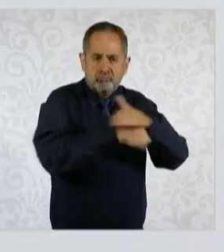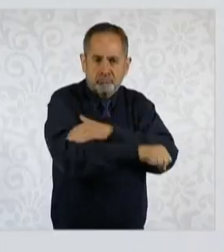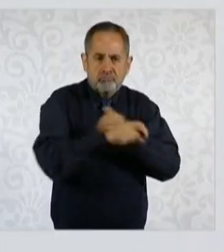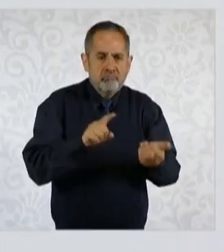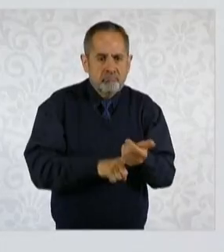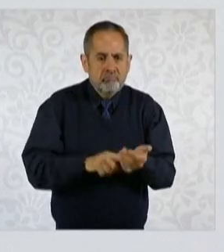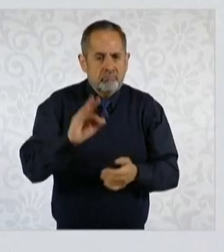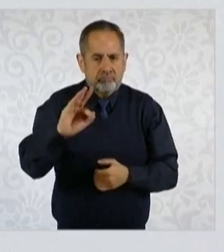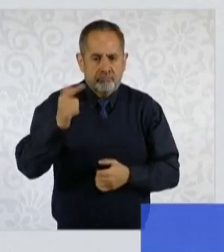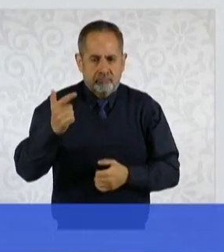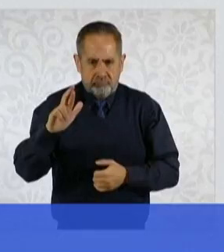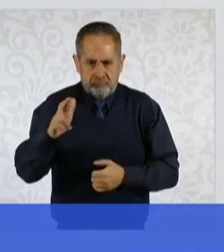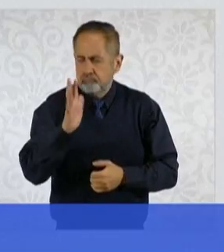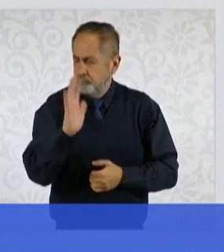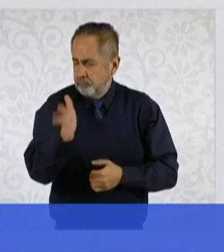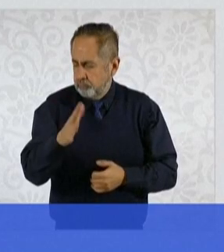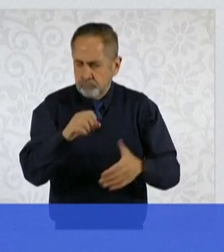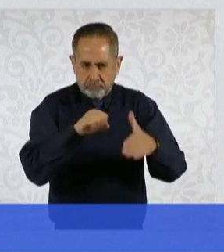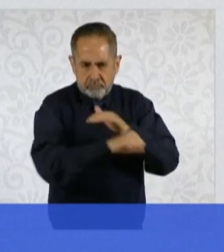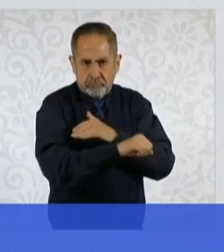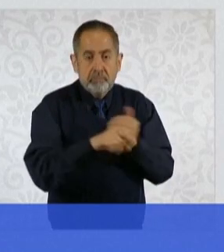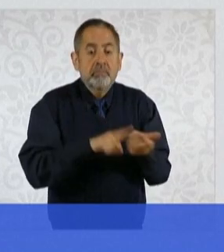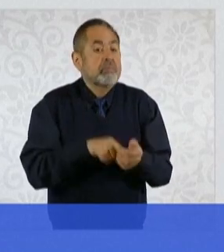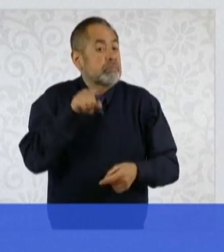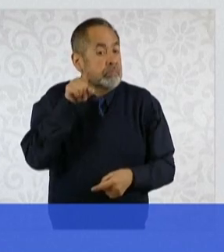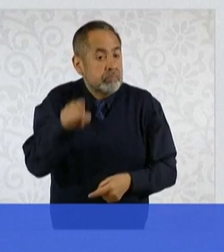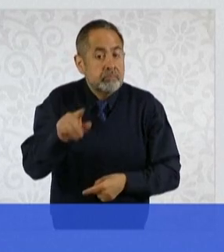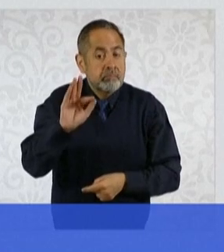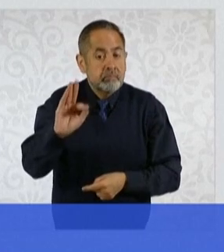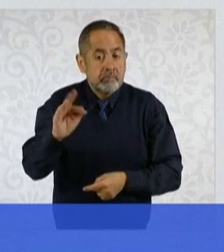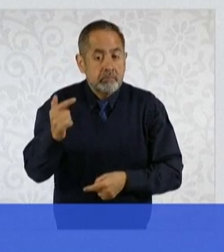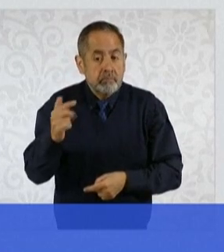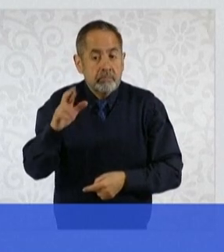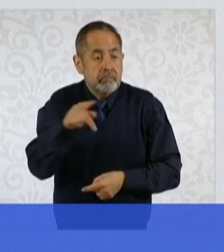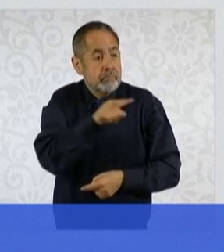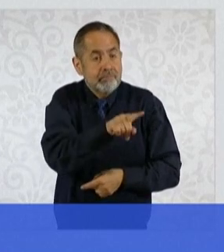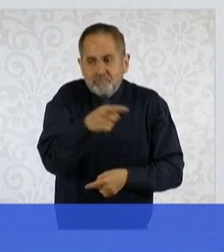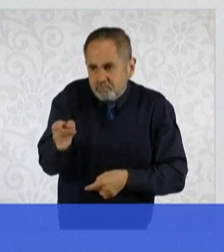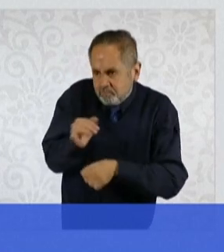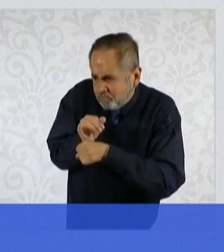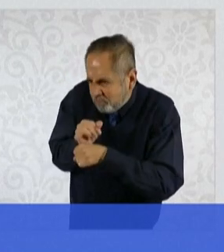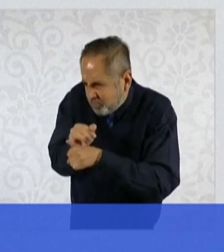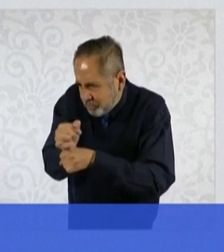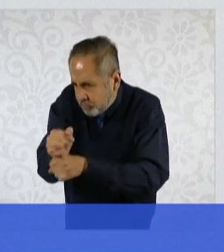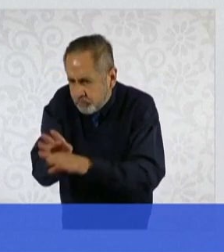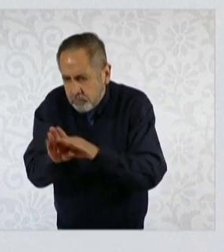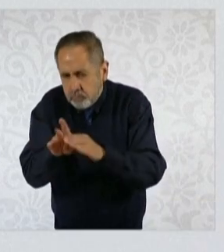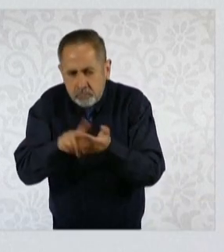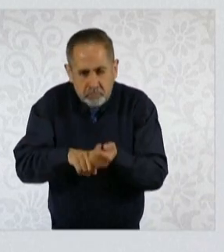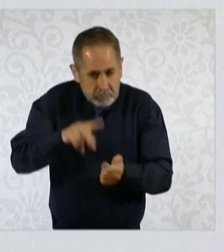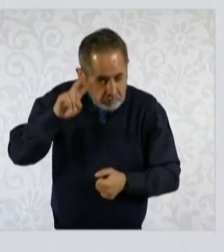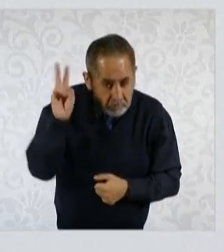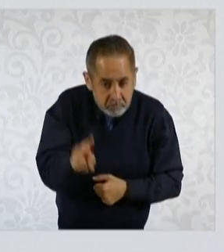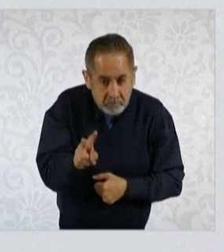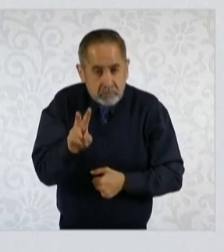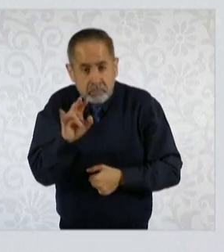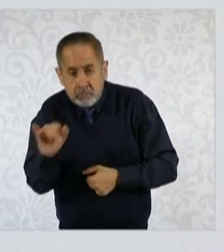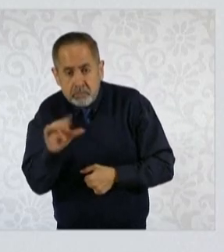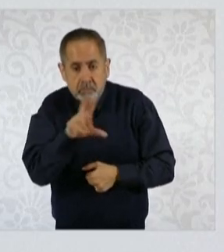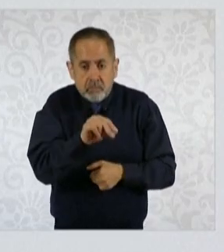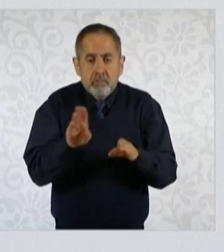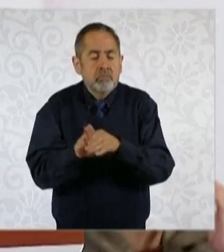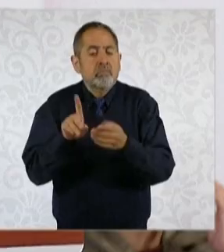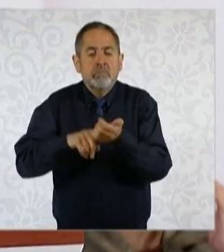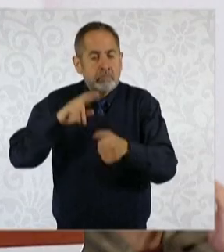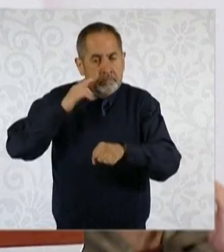hecho. Y es la Fiscalía quien tiene que hacer la investigación de cómo ocurrieron los hechos,